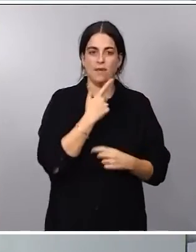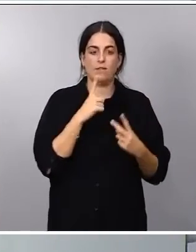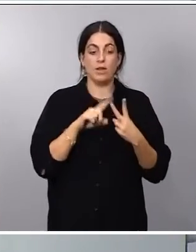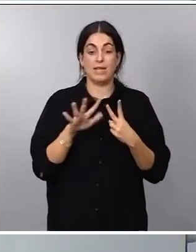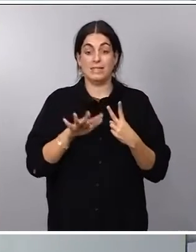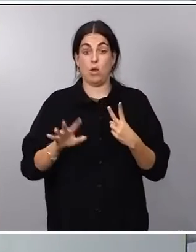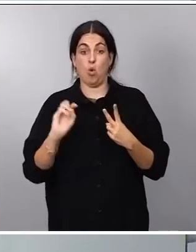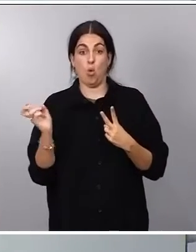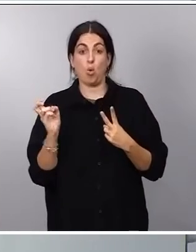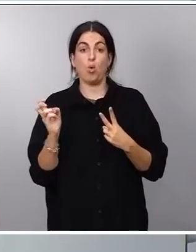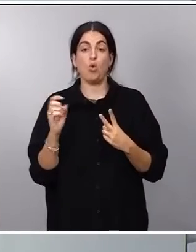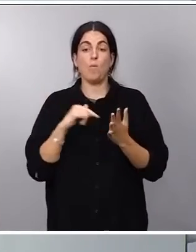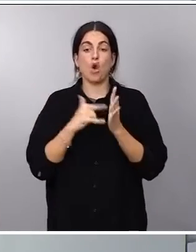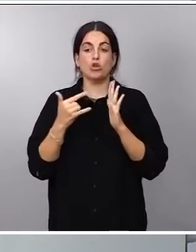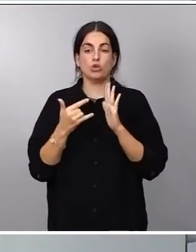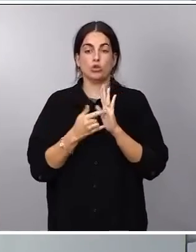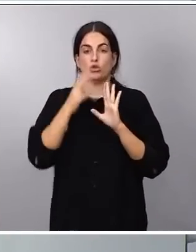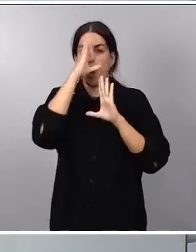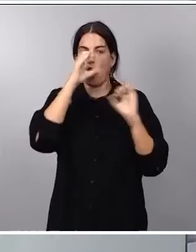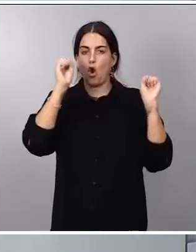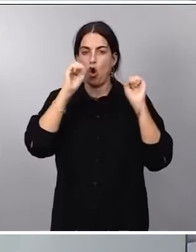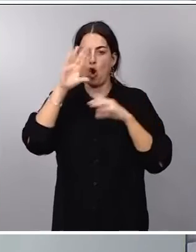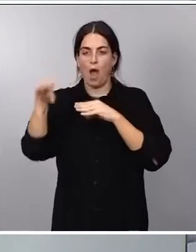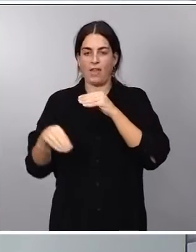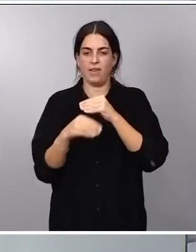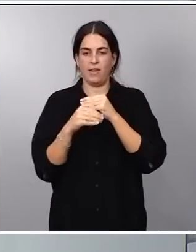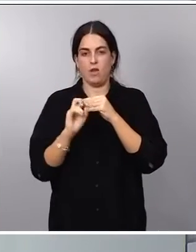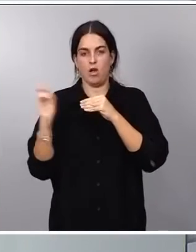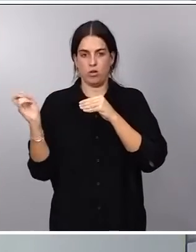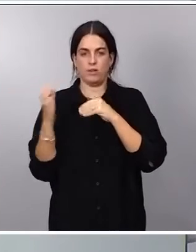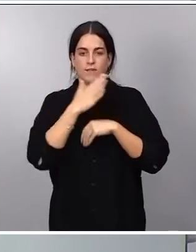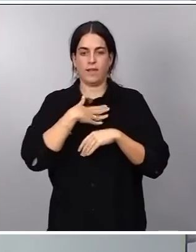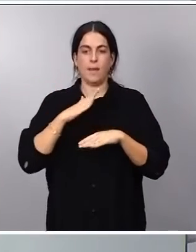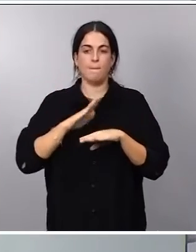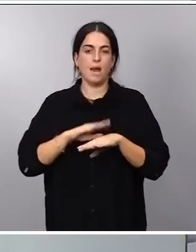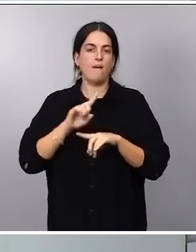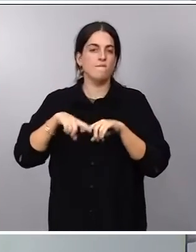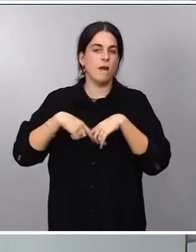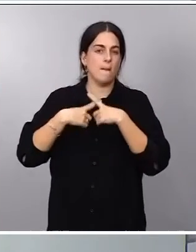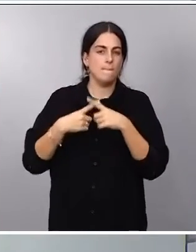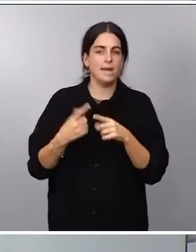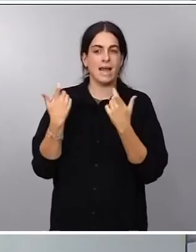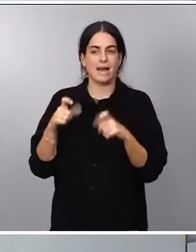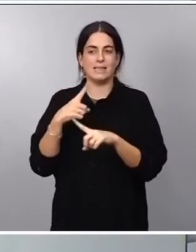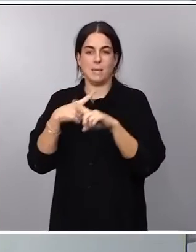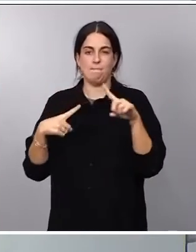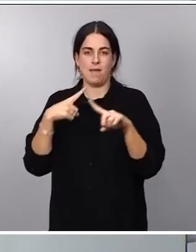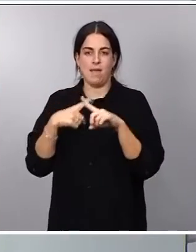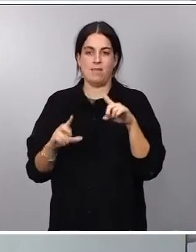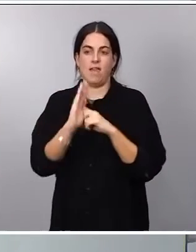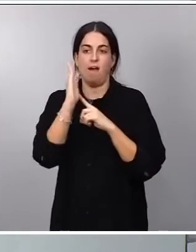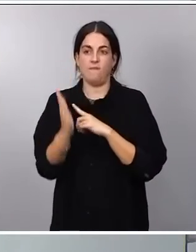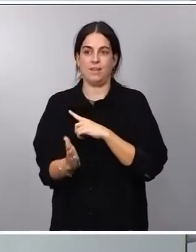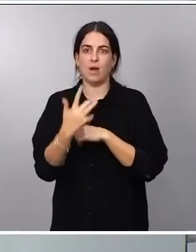protocolo adicional para apoyar a aquellas familias de clase media que se puedan ver en riesgo de